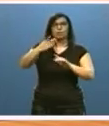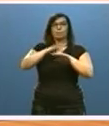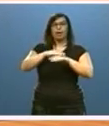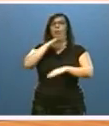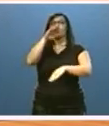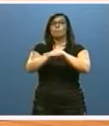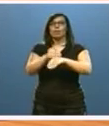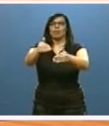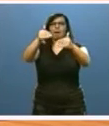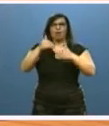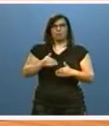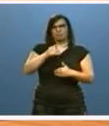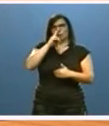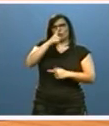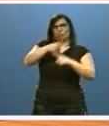cumplimiento de este compromiso.